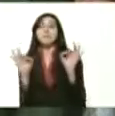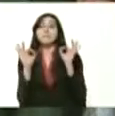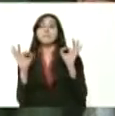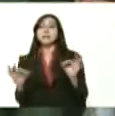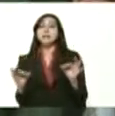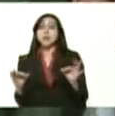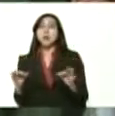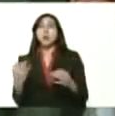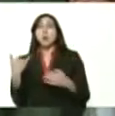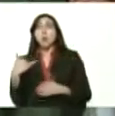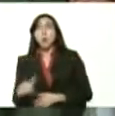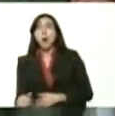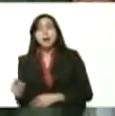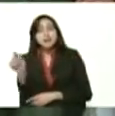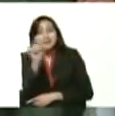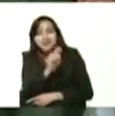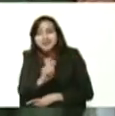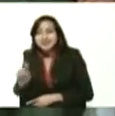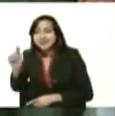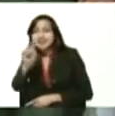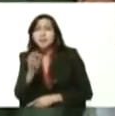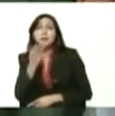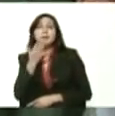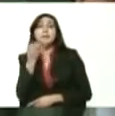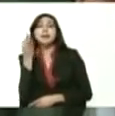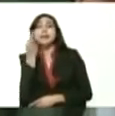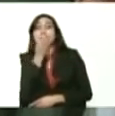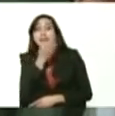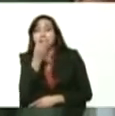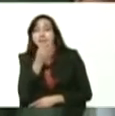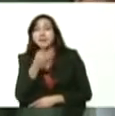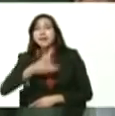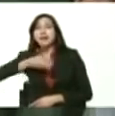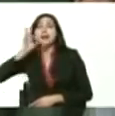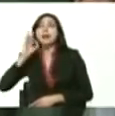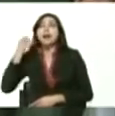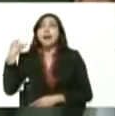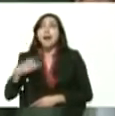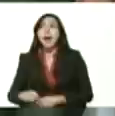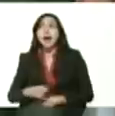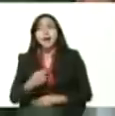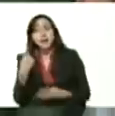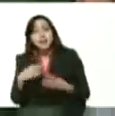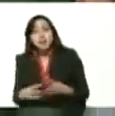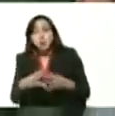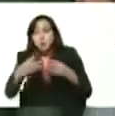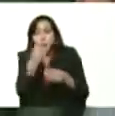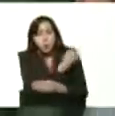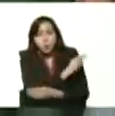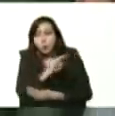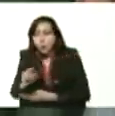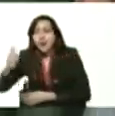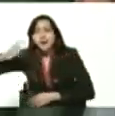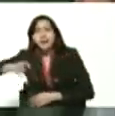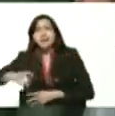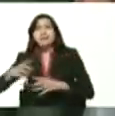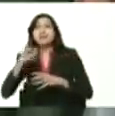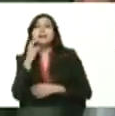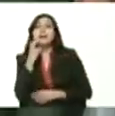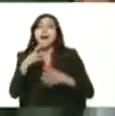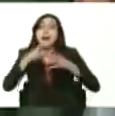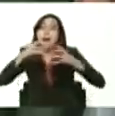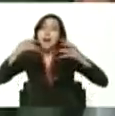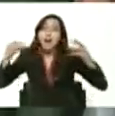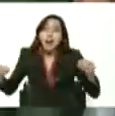un fertilizante en el caso del café en el de las hortalizas en el caso del cacao en el caso del plátano